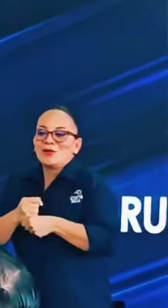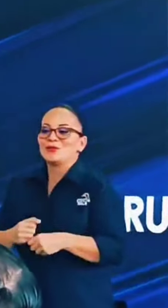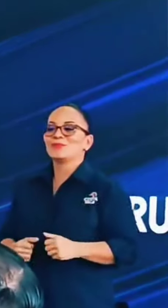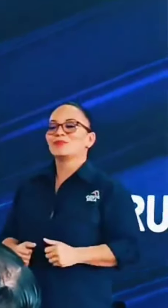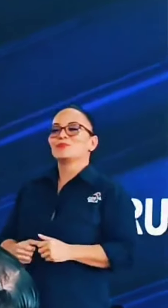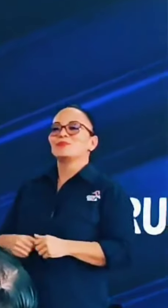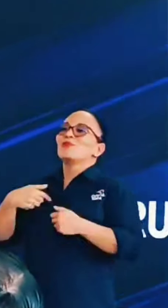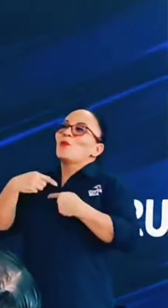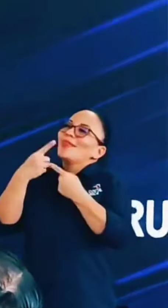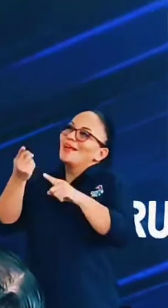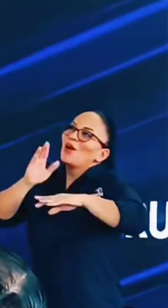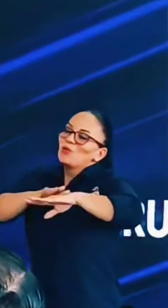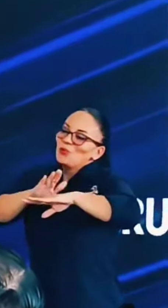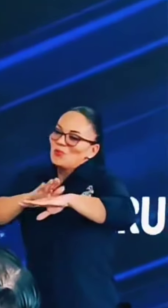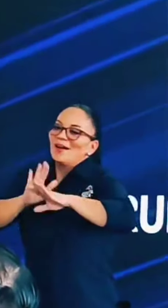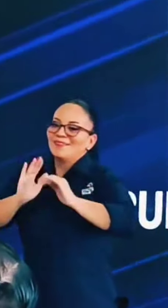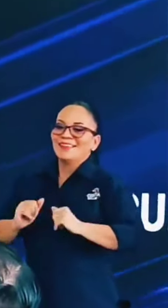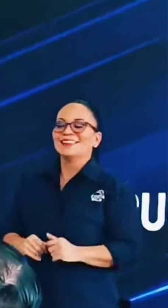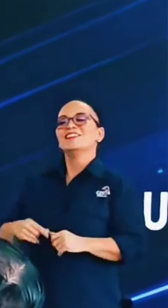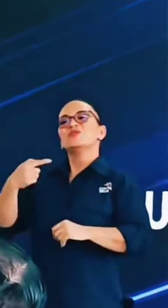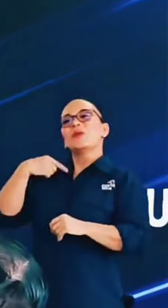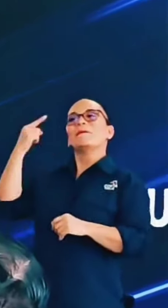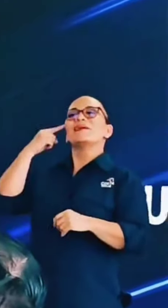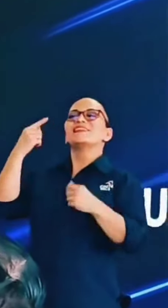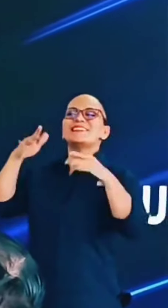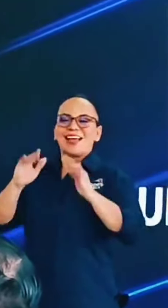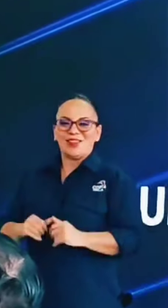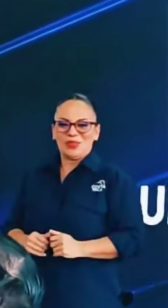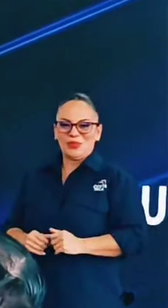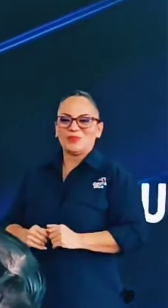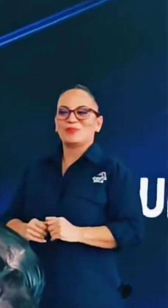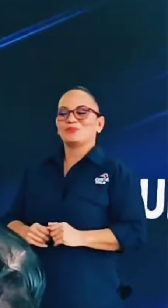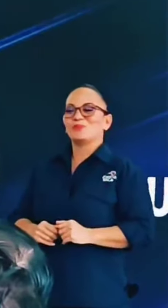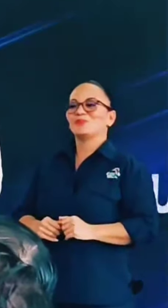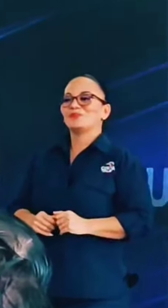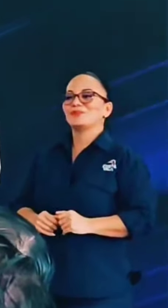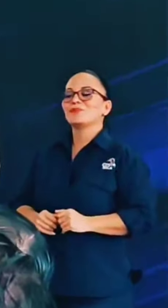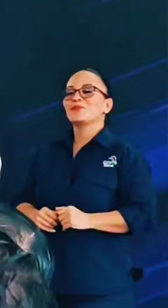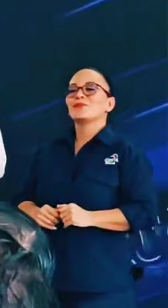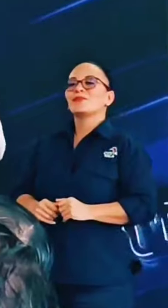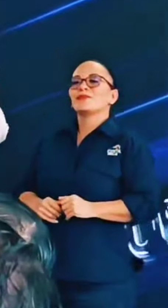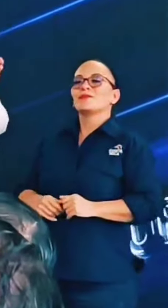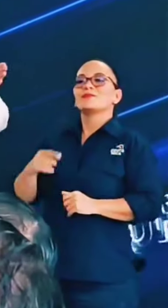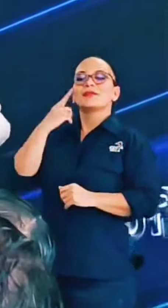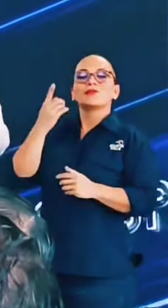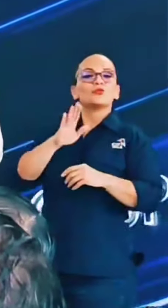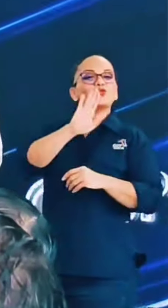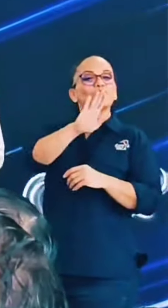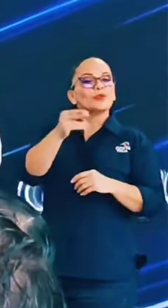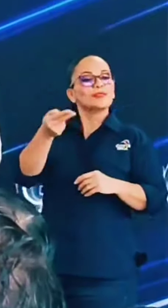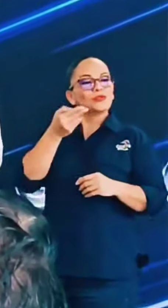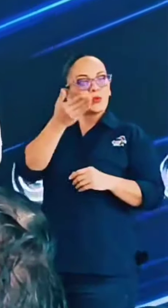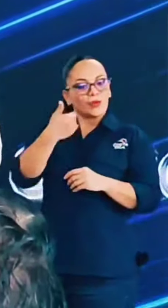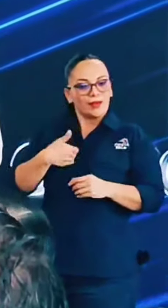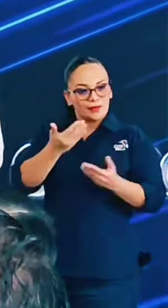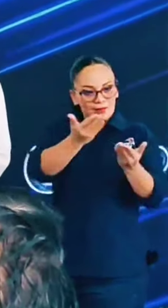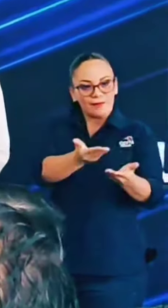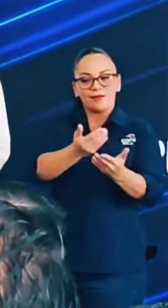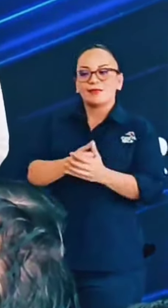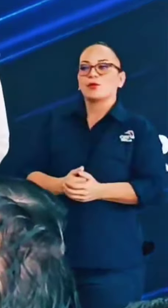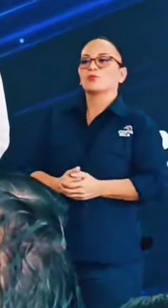Me declaran culpable. Estaba pensando sobre su historia, caballero.